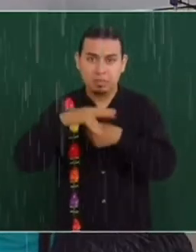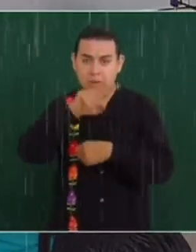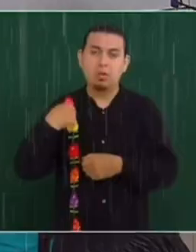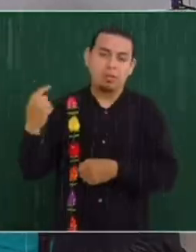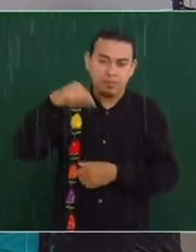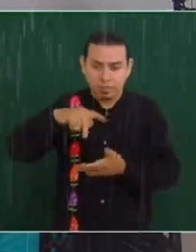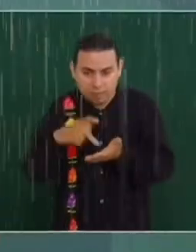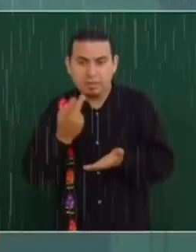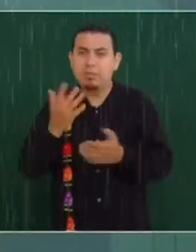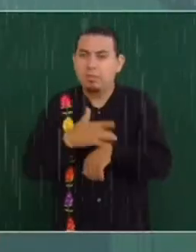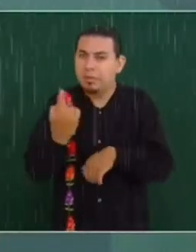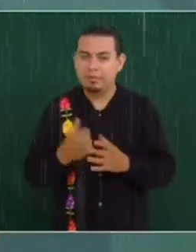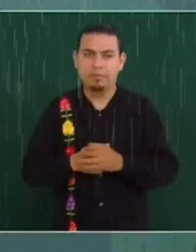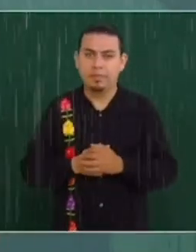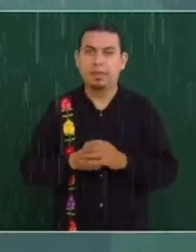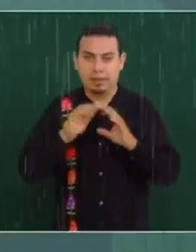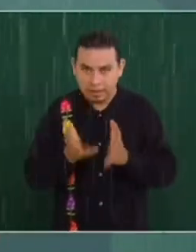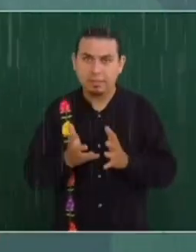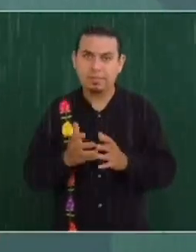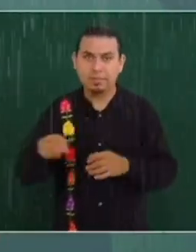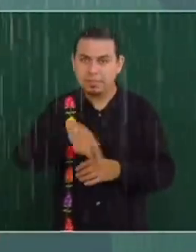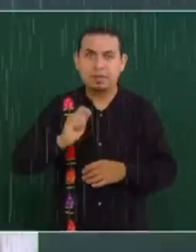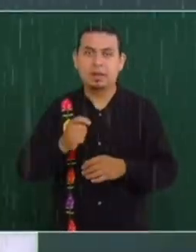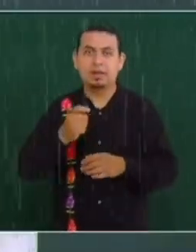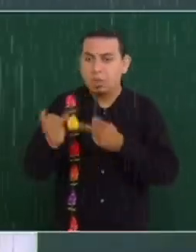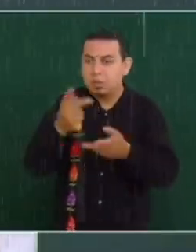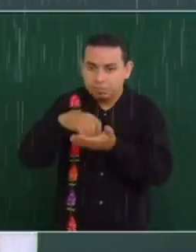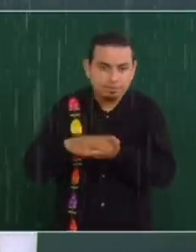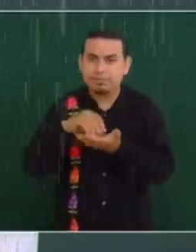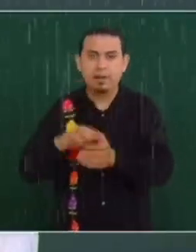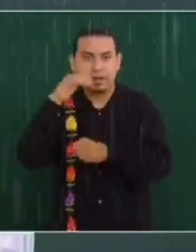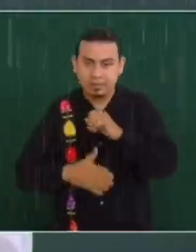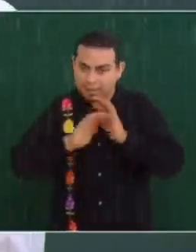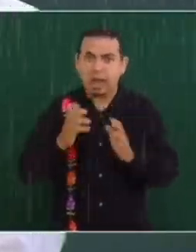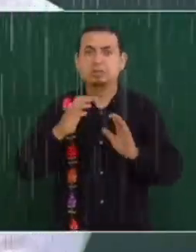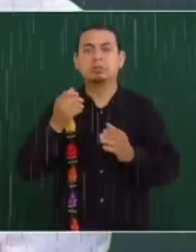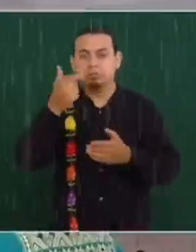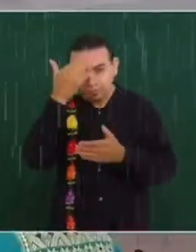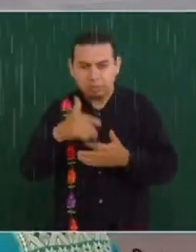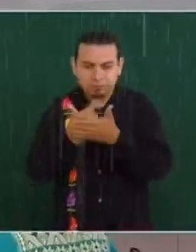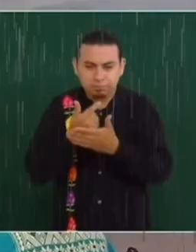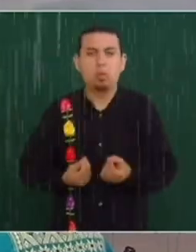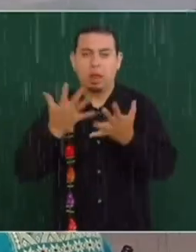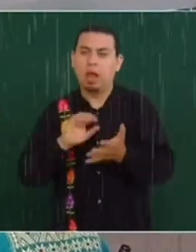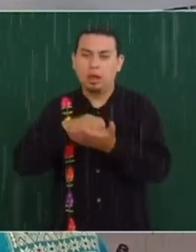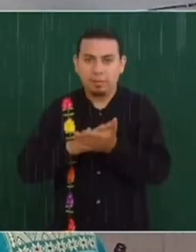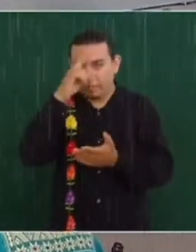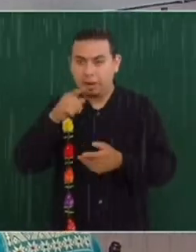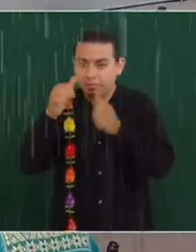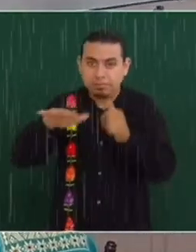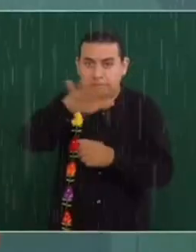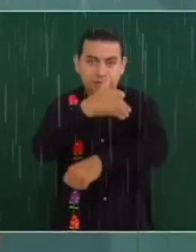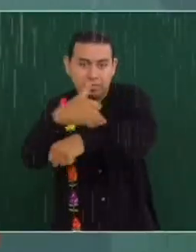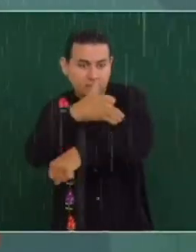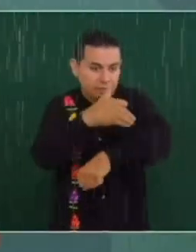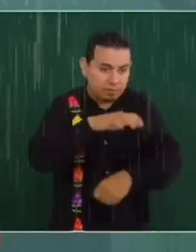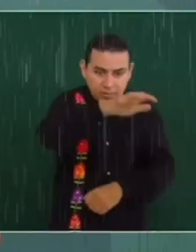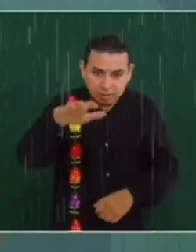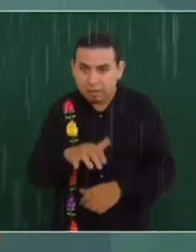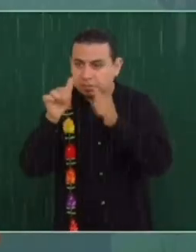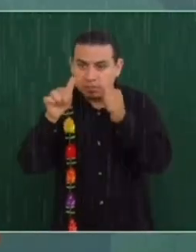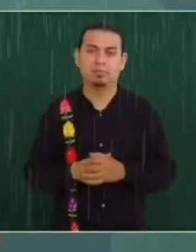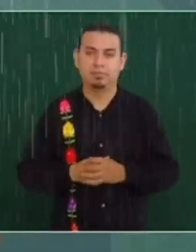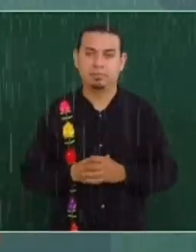porque ya vamos a tener concluido el censo, ya vamos a saber cuáles son las necesidades de cada familia, de cada